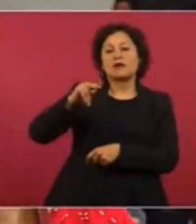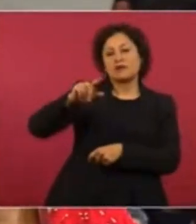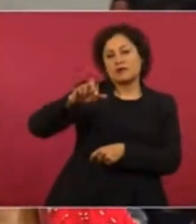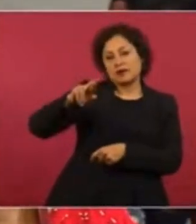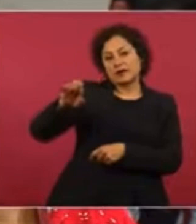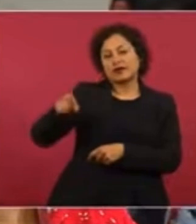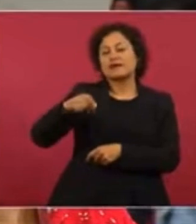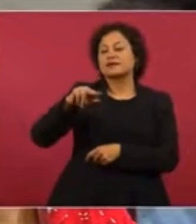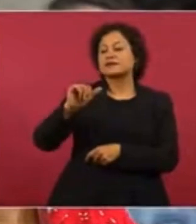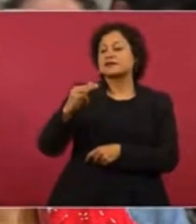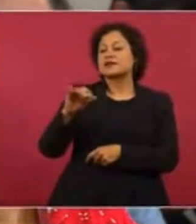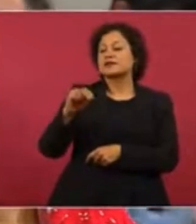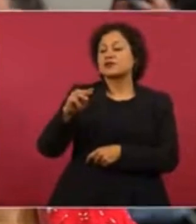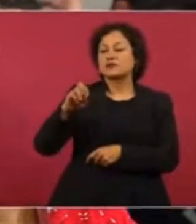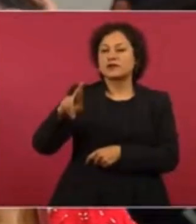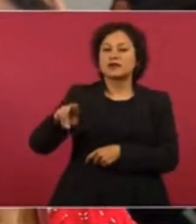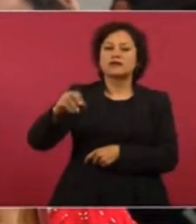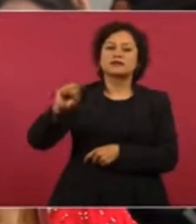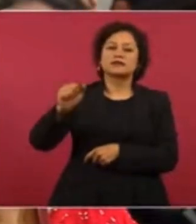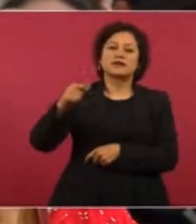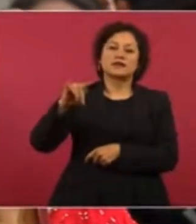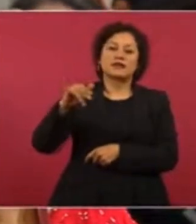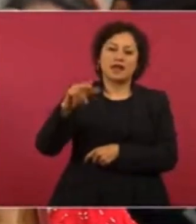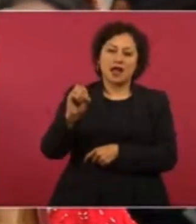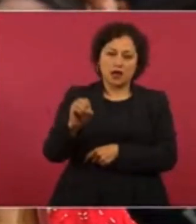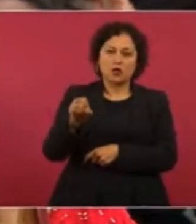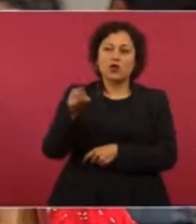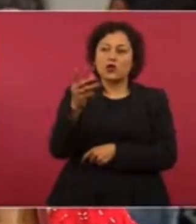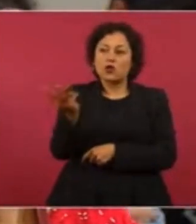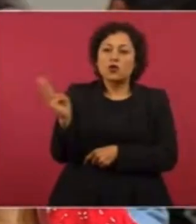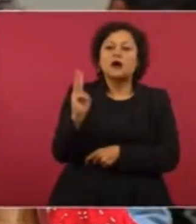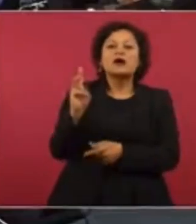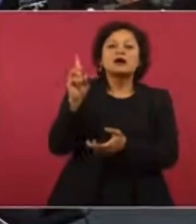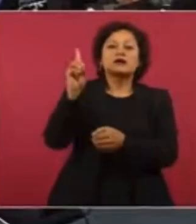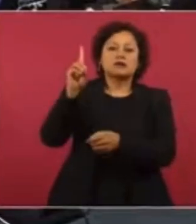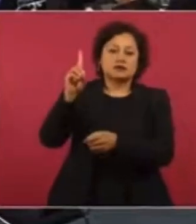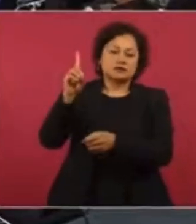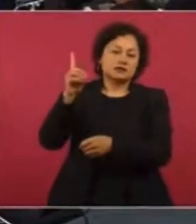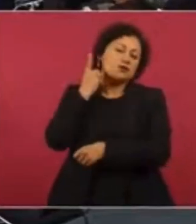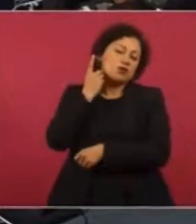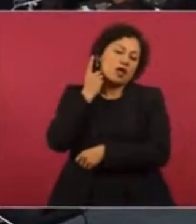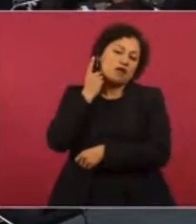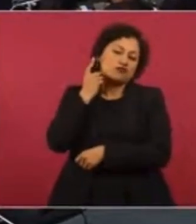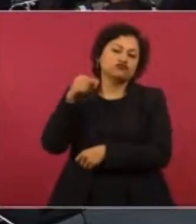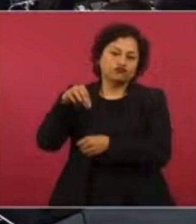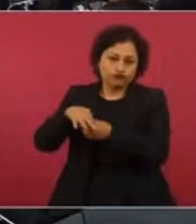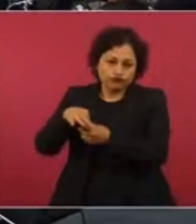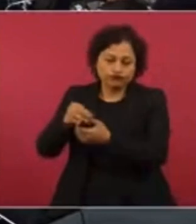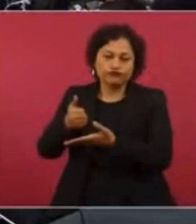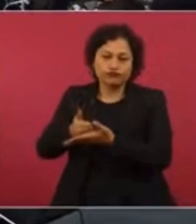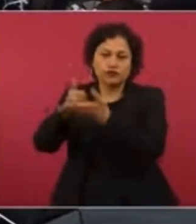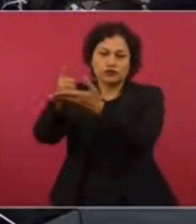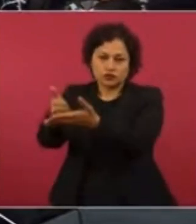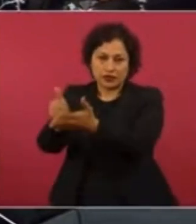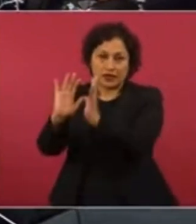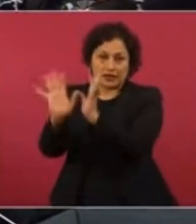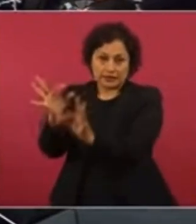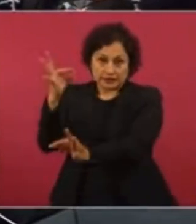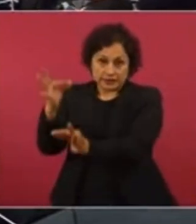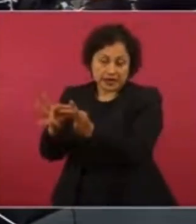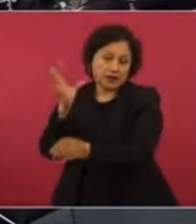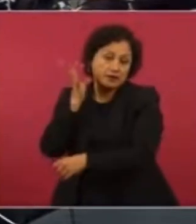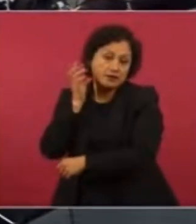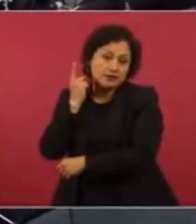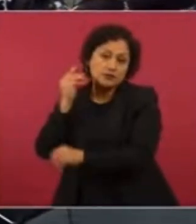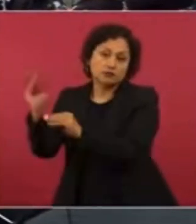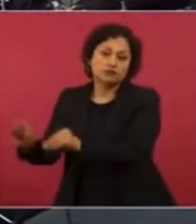y Santiago Krill, que se solidarizaron con la causa, la cual ahora va a pasar a la Cámara de Senadores. Y